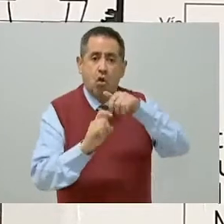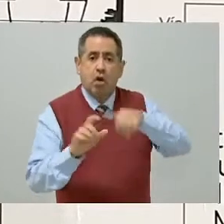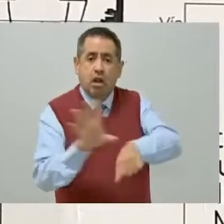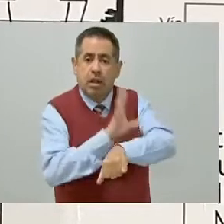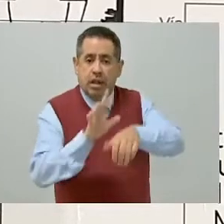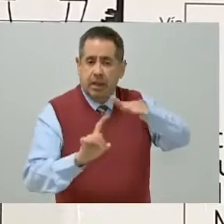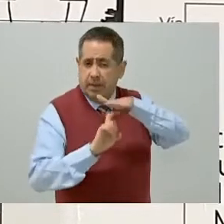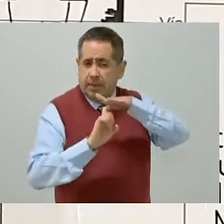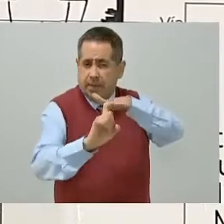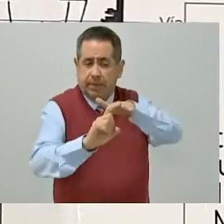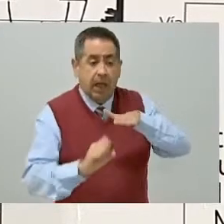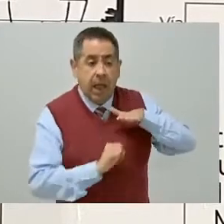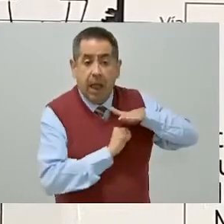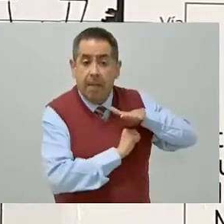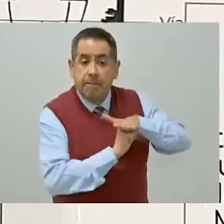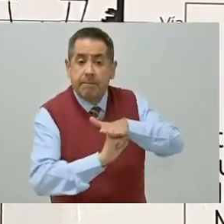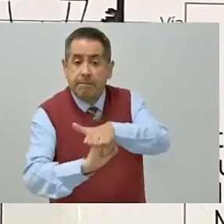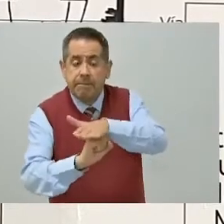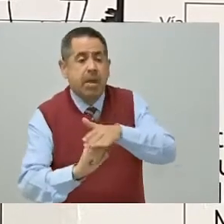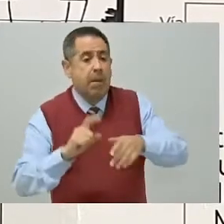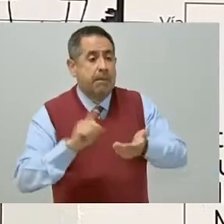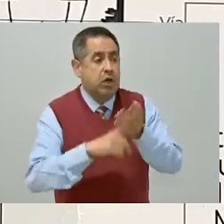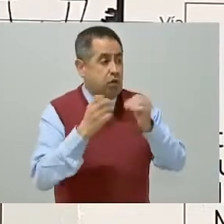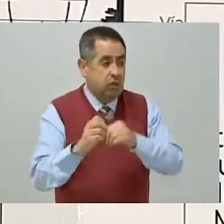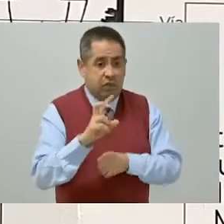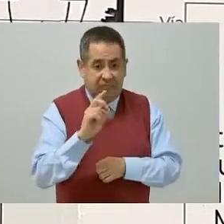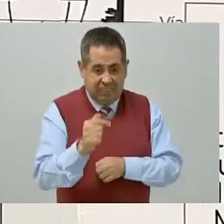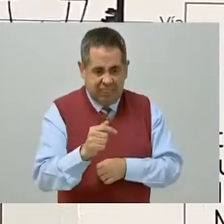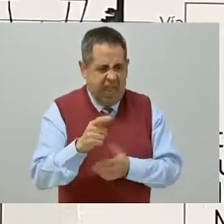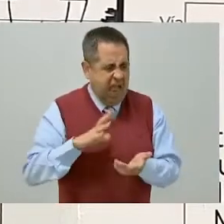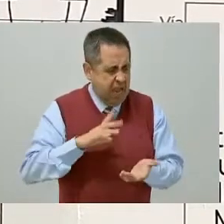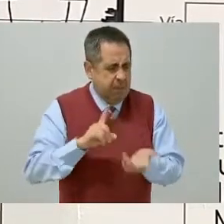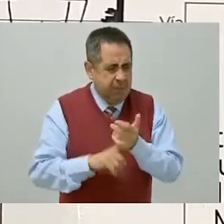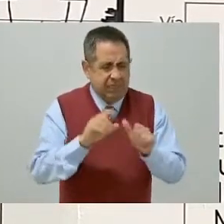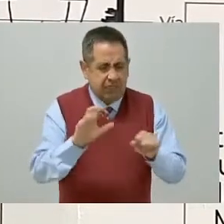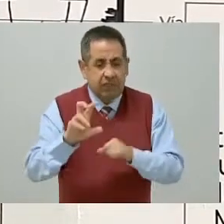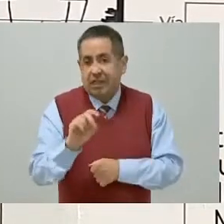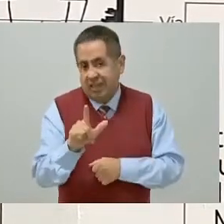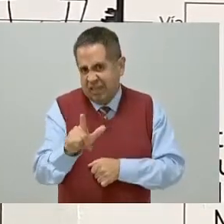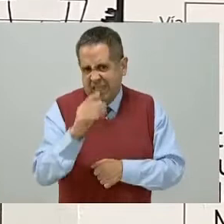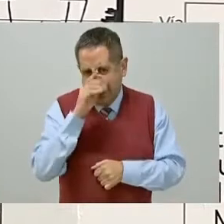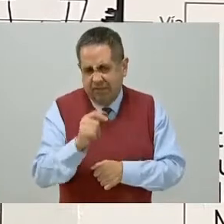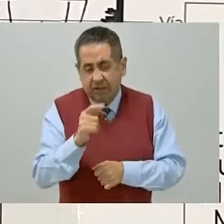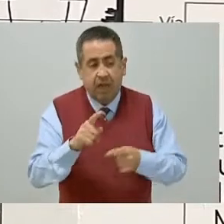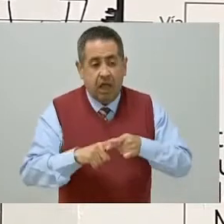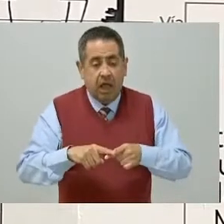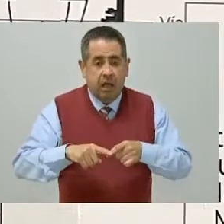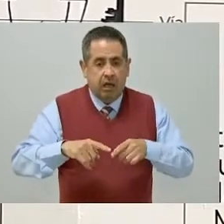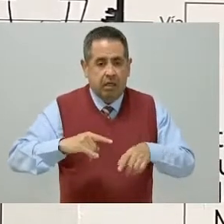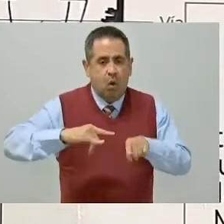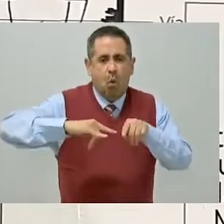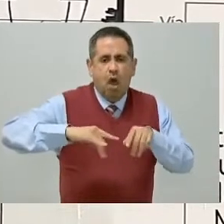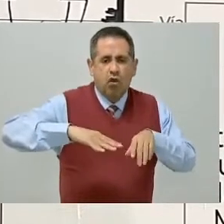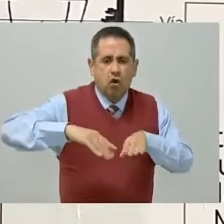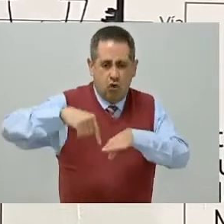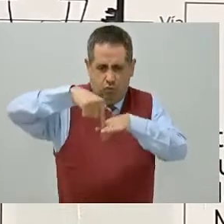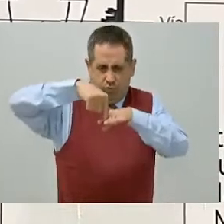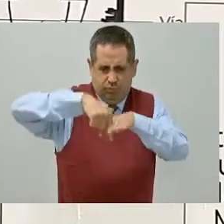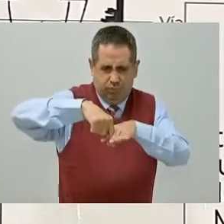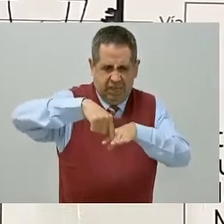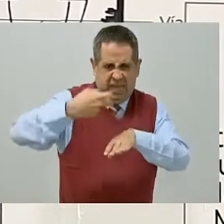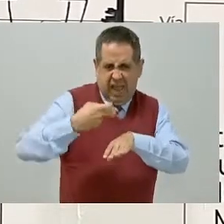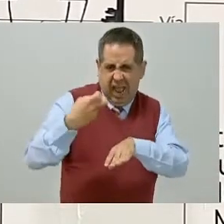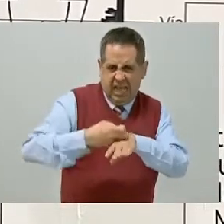las columnas de 1.936 tenemos 1.637, zapatas, nos faltan